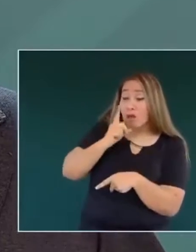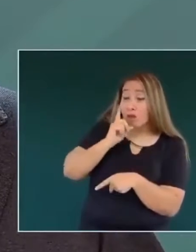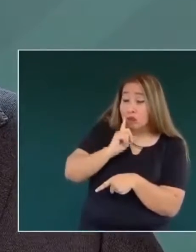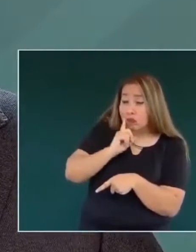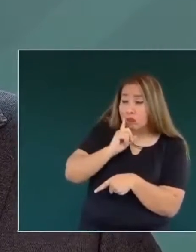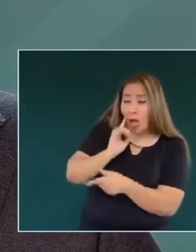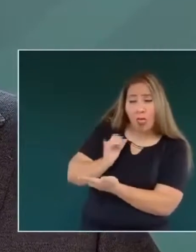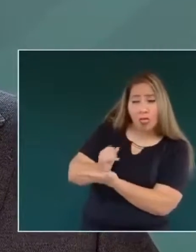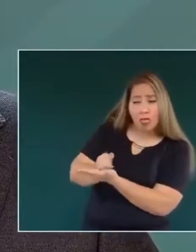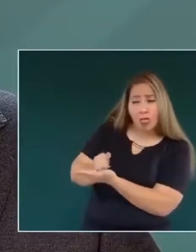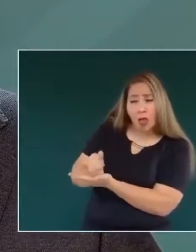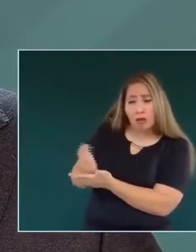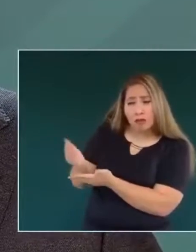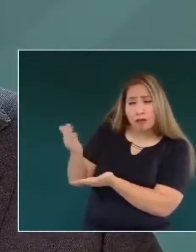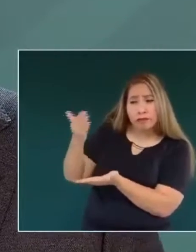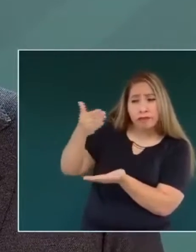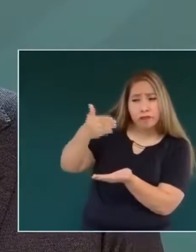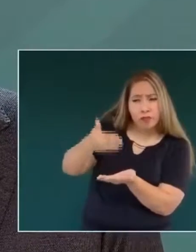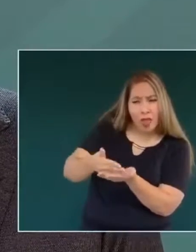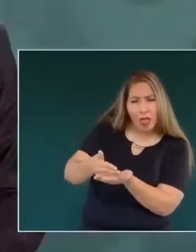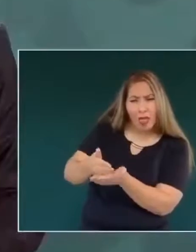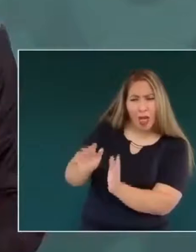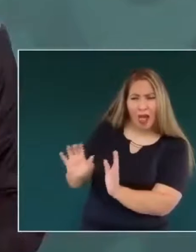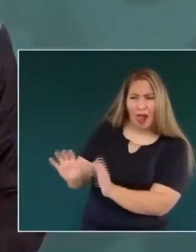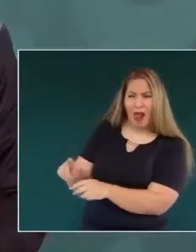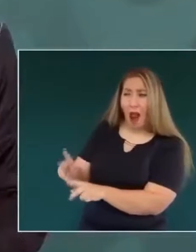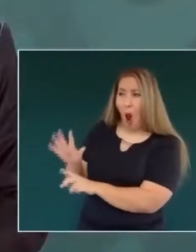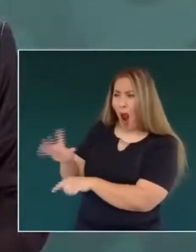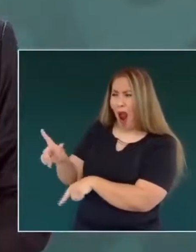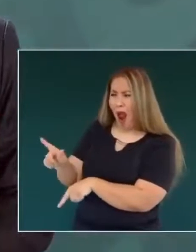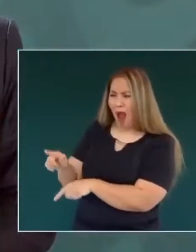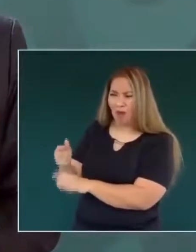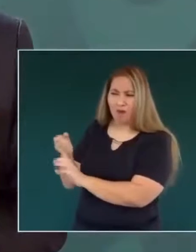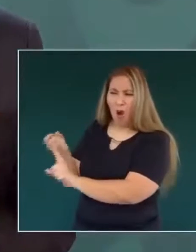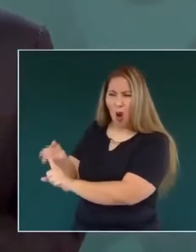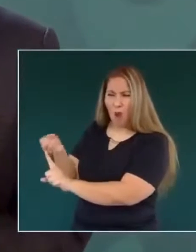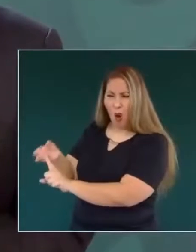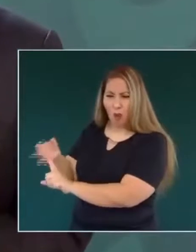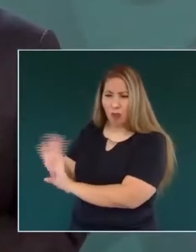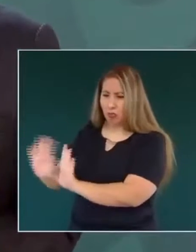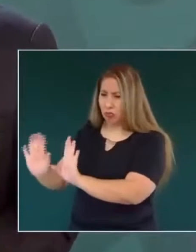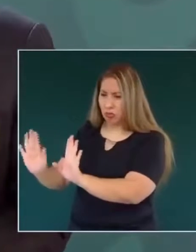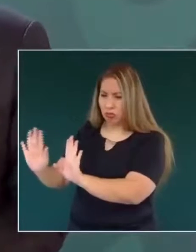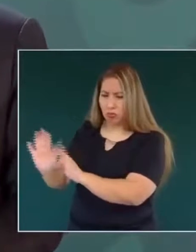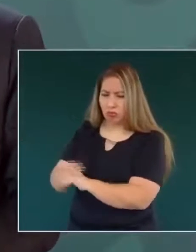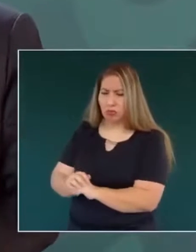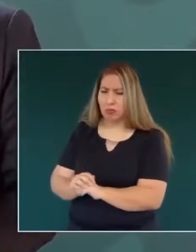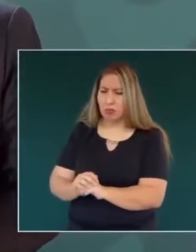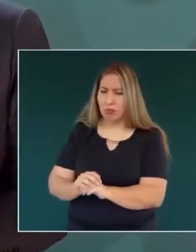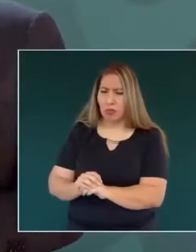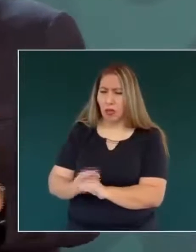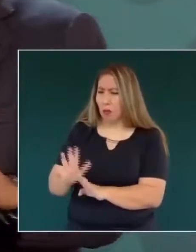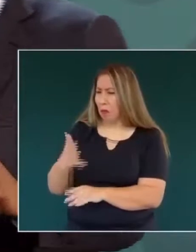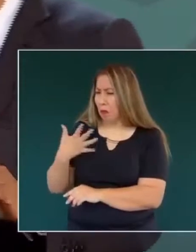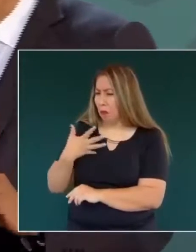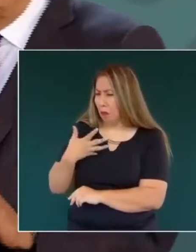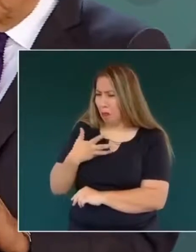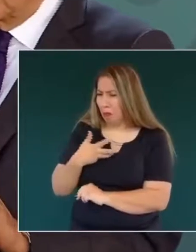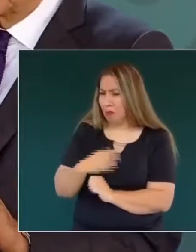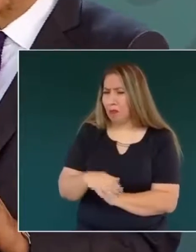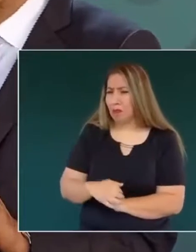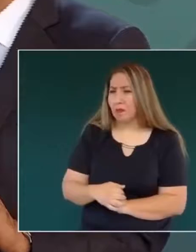decidan sin presión, sin tener que